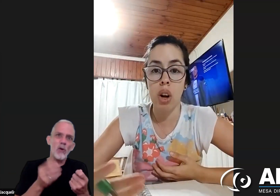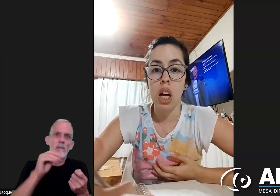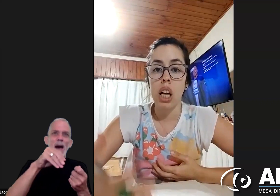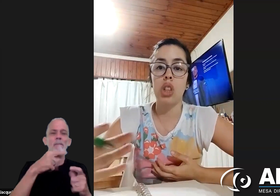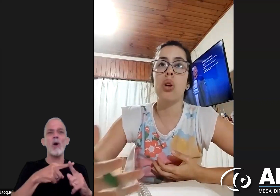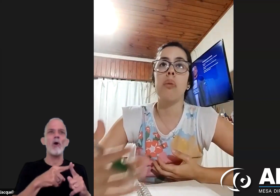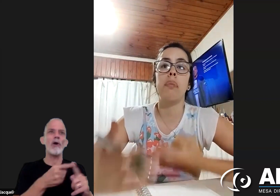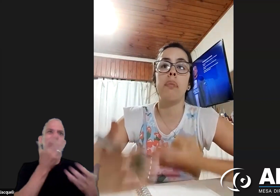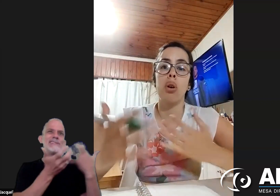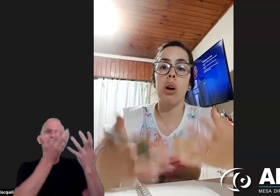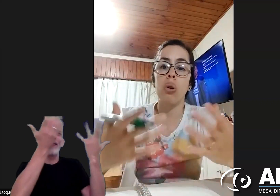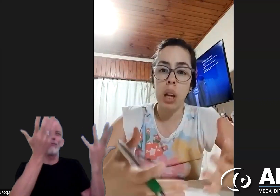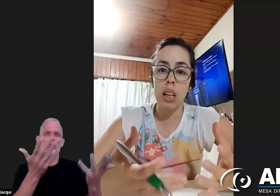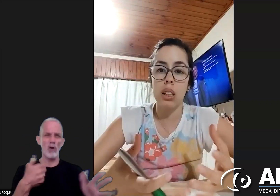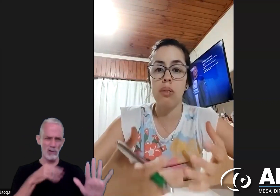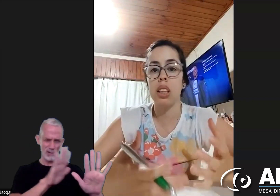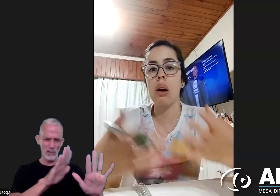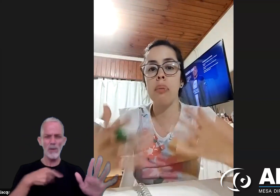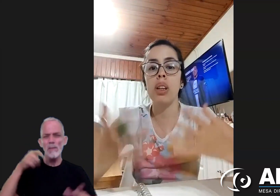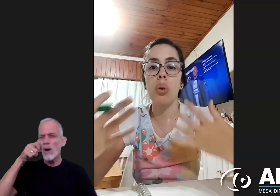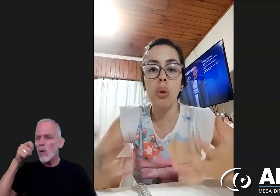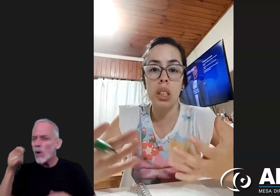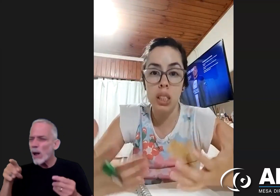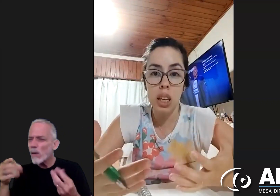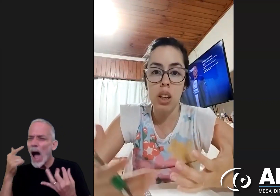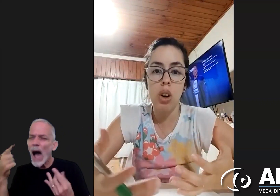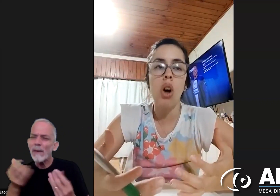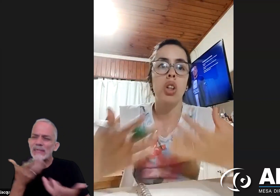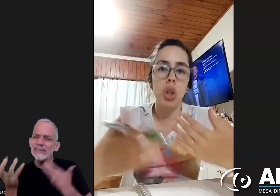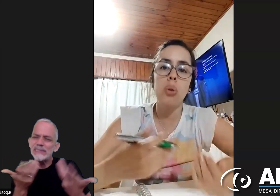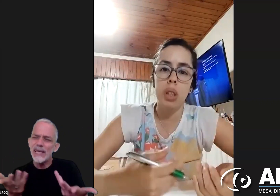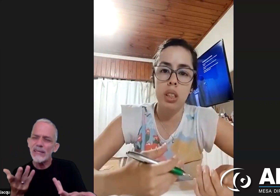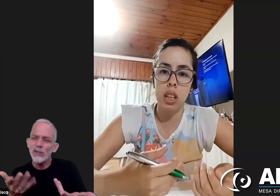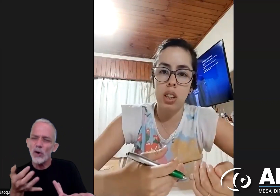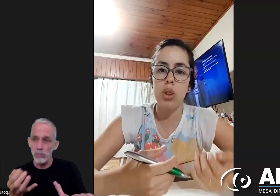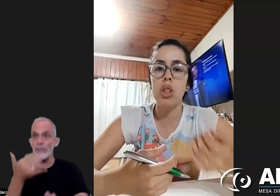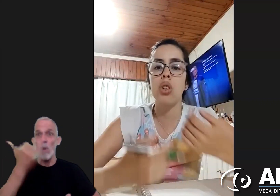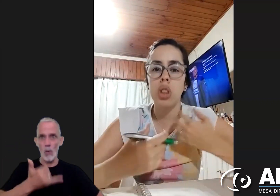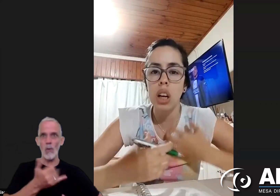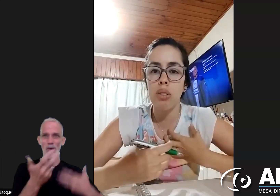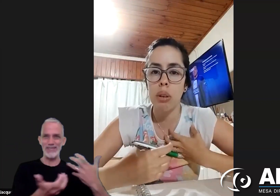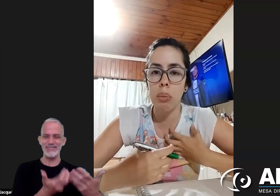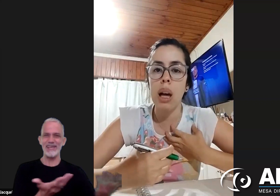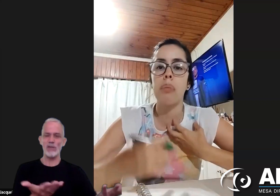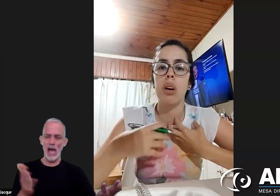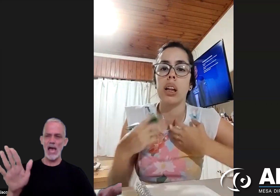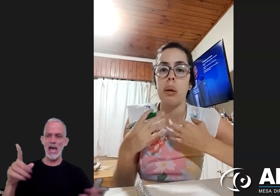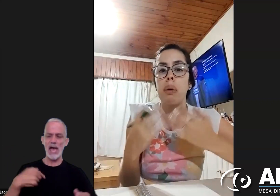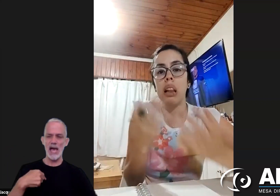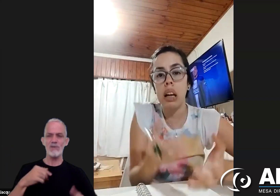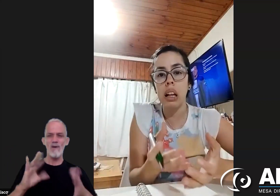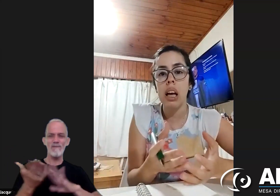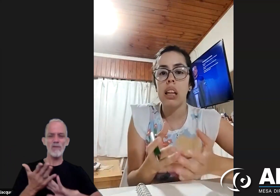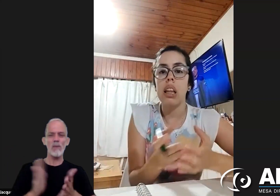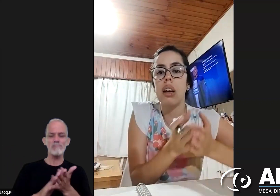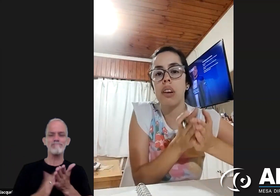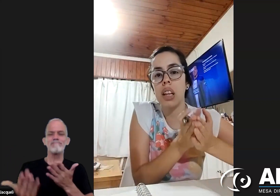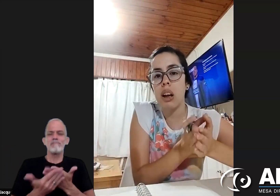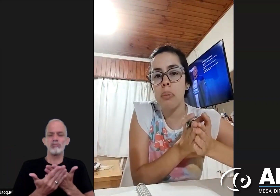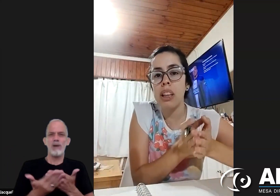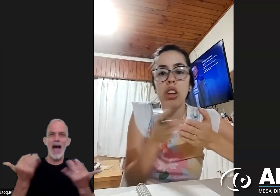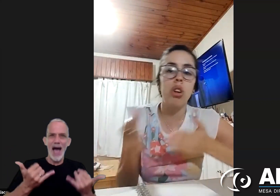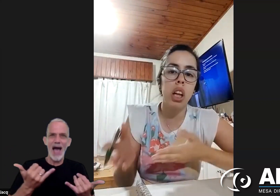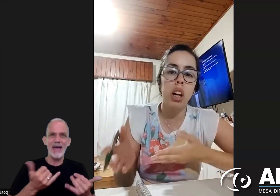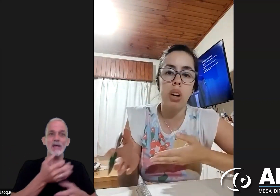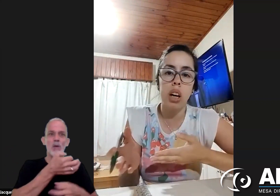incendio y yo me pongo a augurear si efectivamente hubo un incendio y hubo un incendio entonces yo tengo forma de poder respaldar de que